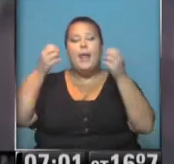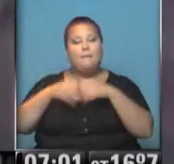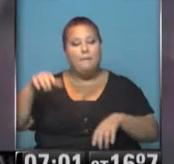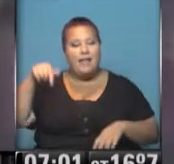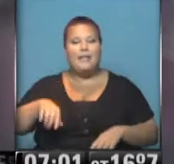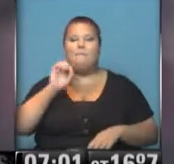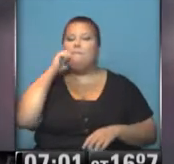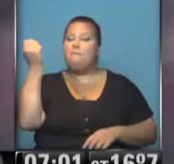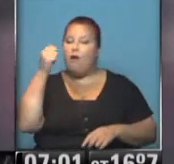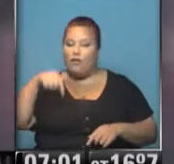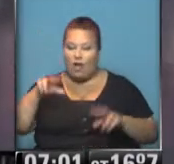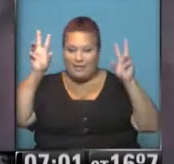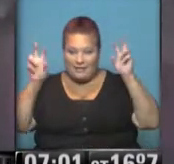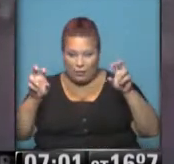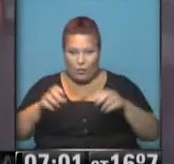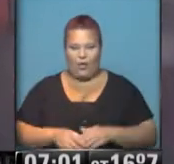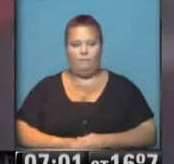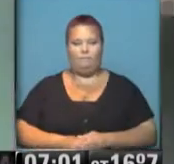con lo más destacado, si les parece, los titulares.